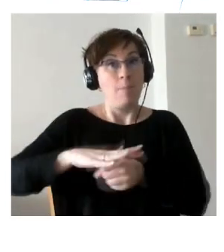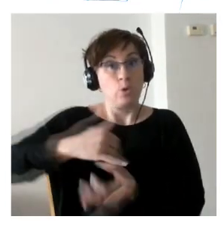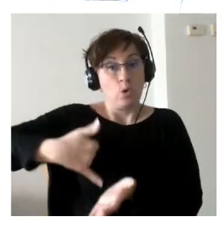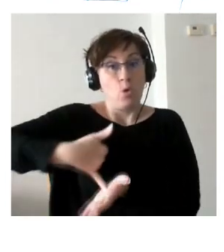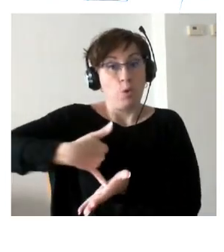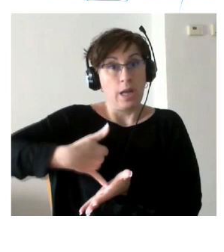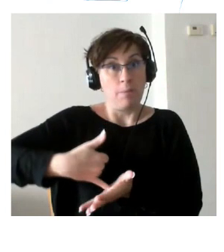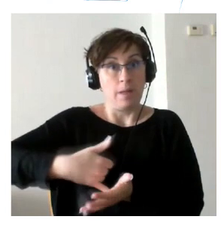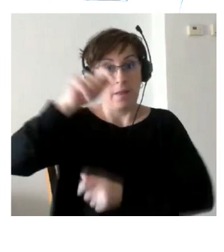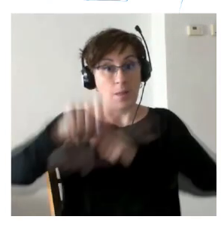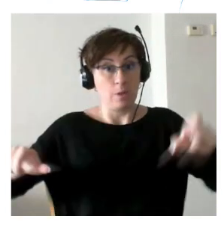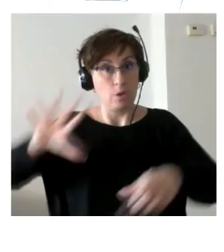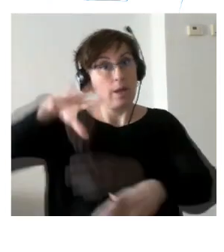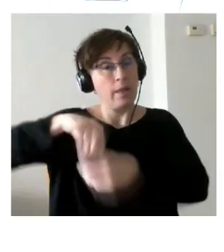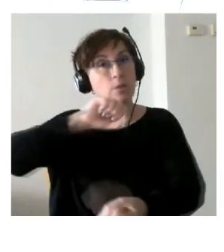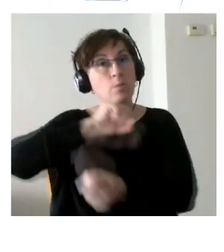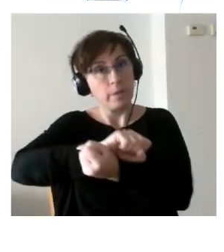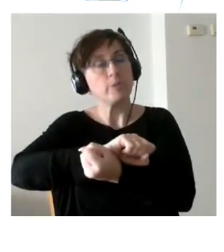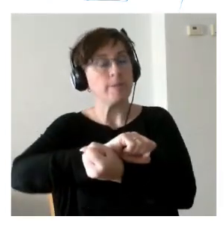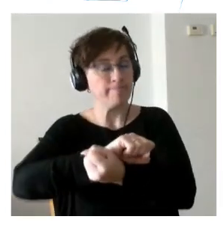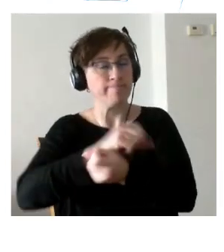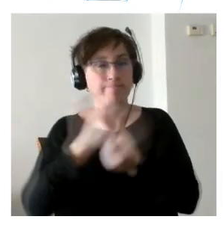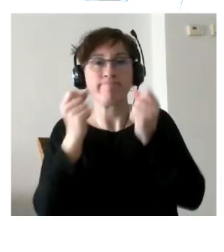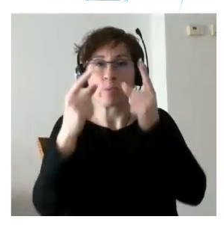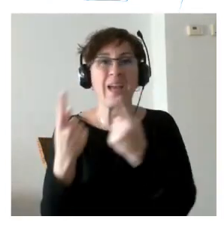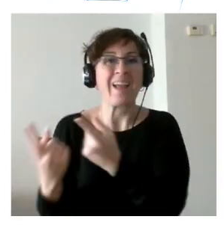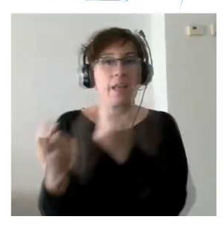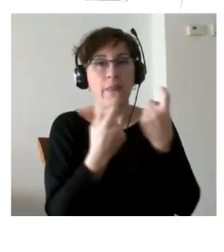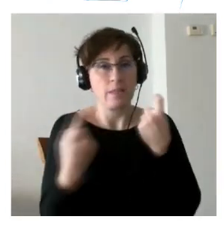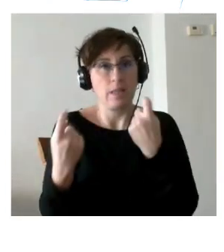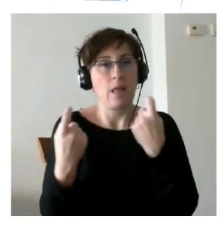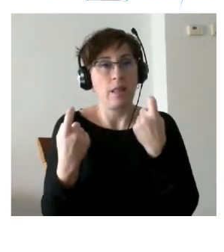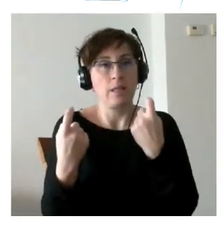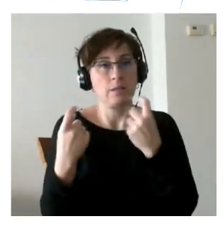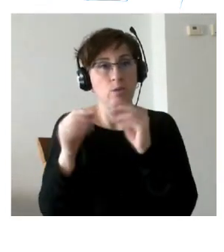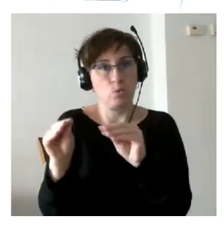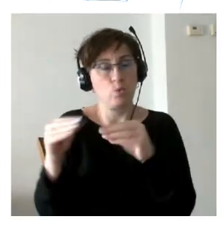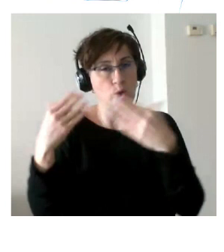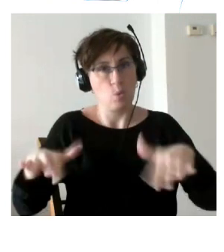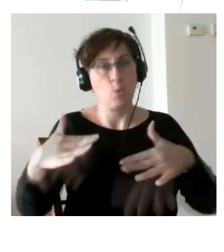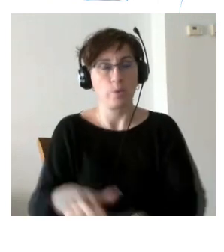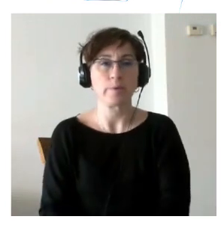y la complejidad de las necesidades que puedan tener es múltiple y es profunda